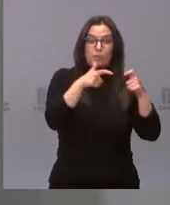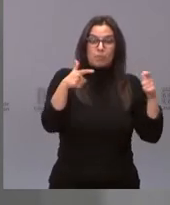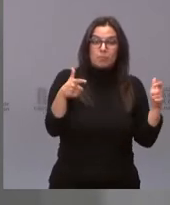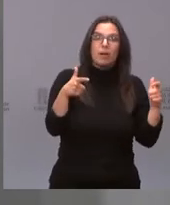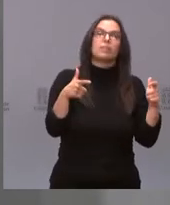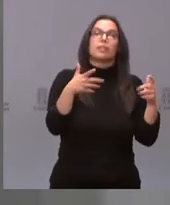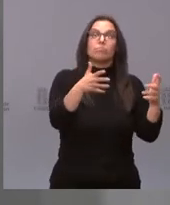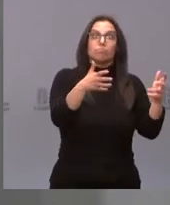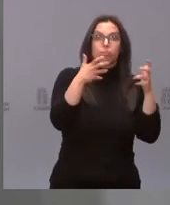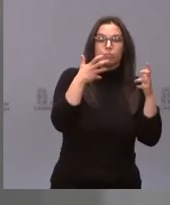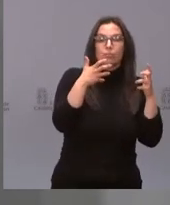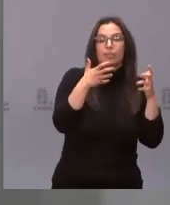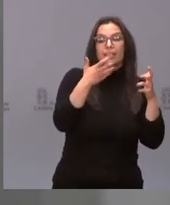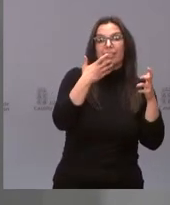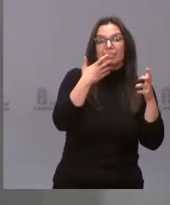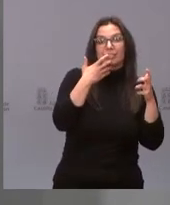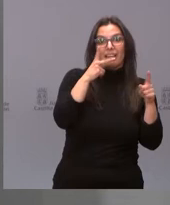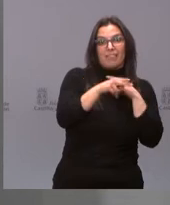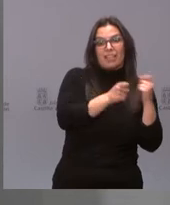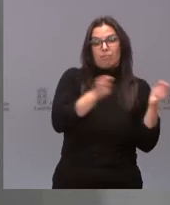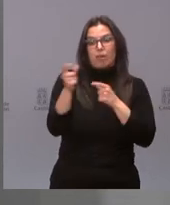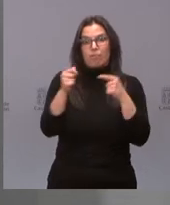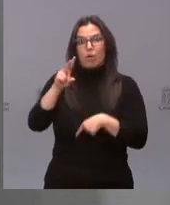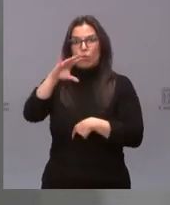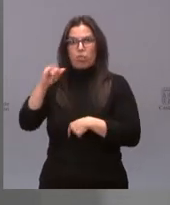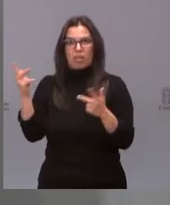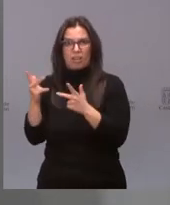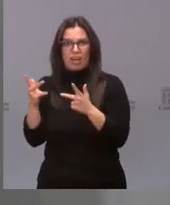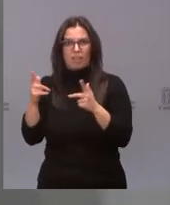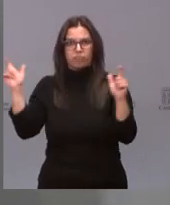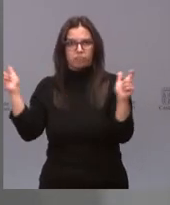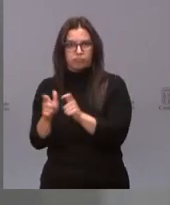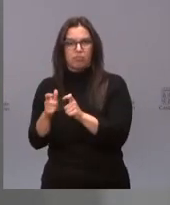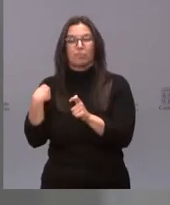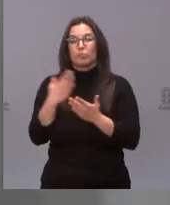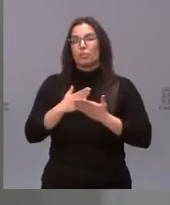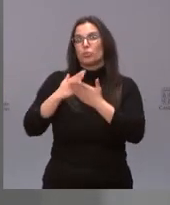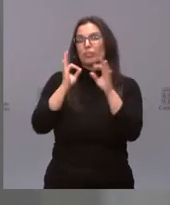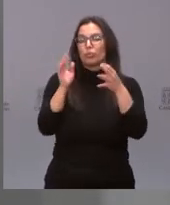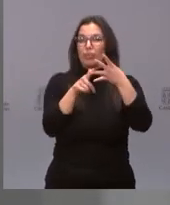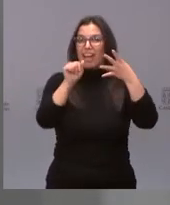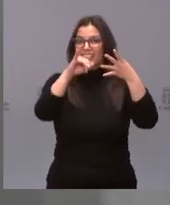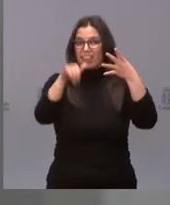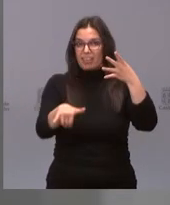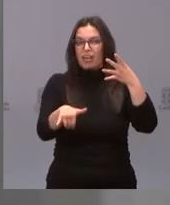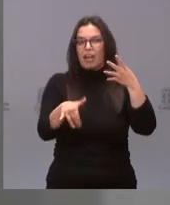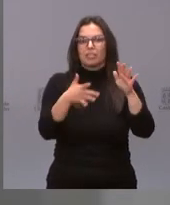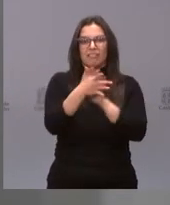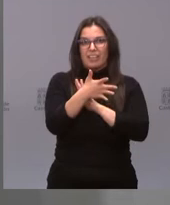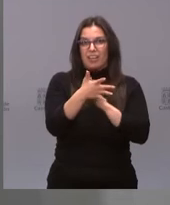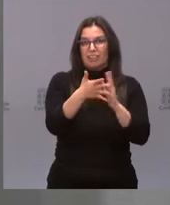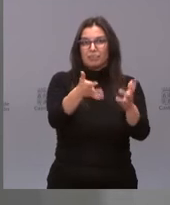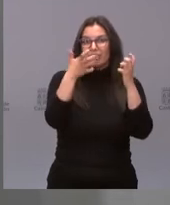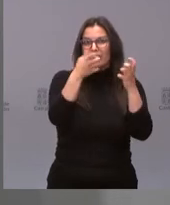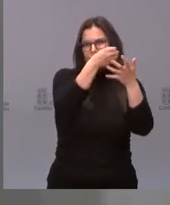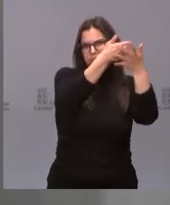con los efectos secundarios. En este caso concreto de estudio era AstraZeneca. Y, desde luego, son muchísimo más